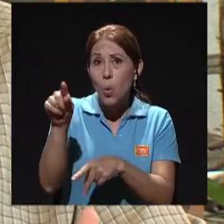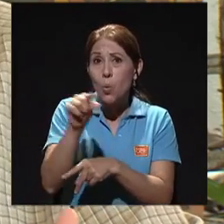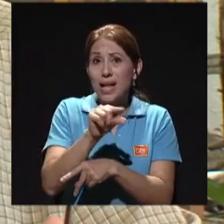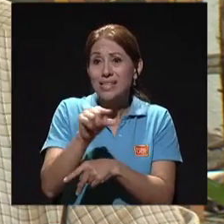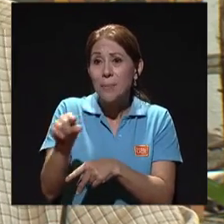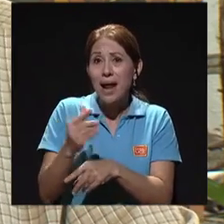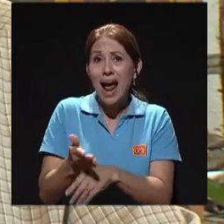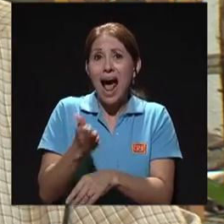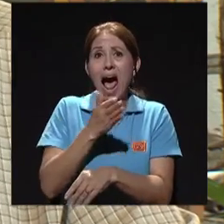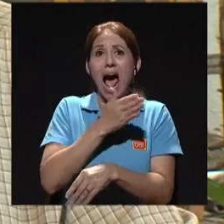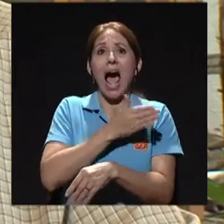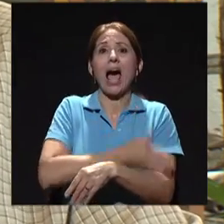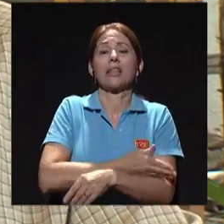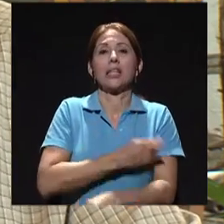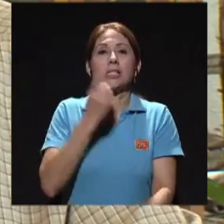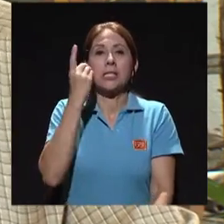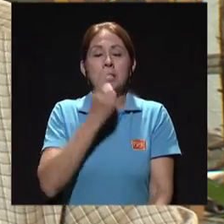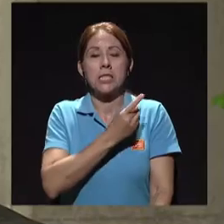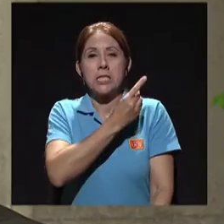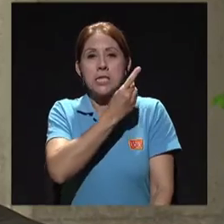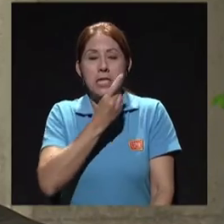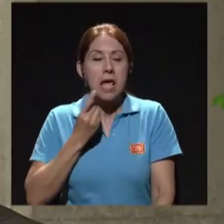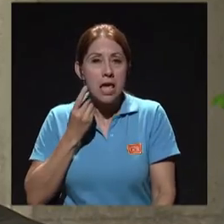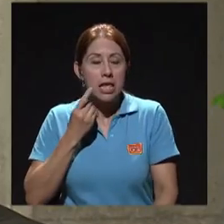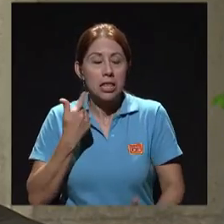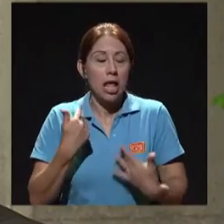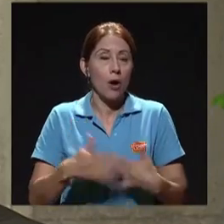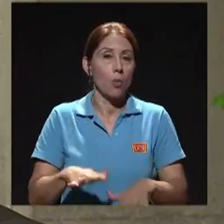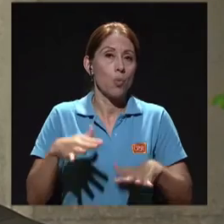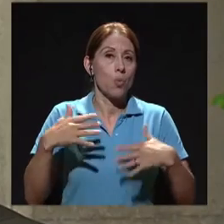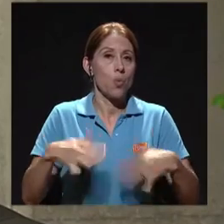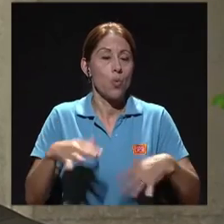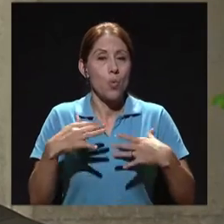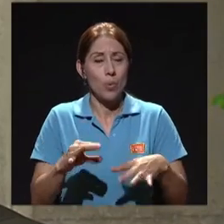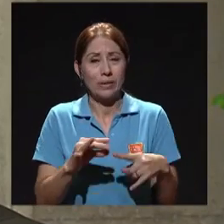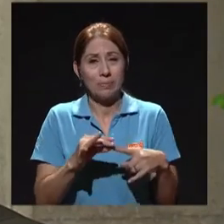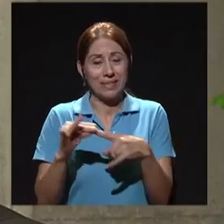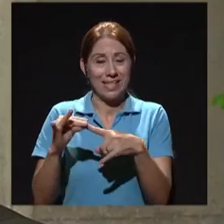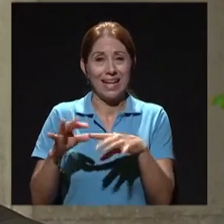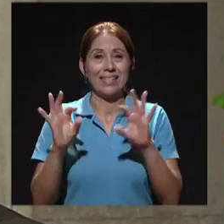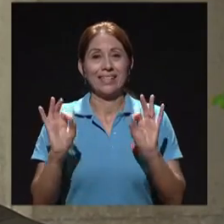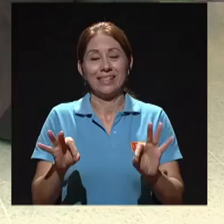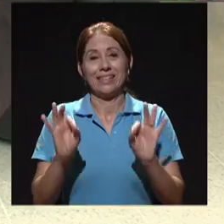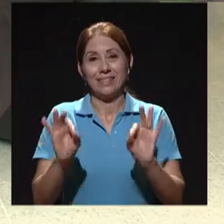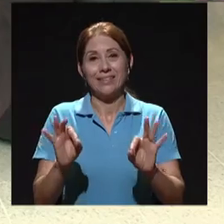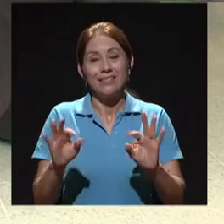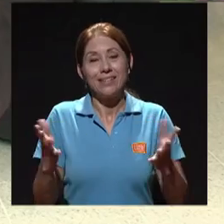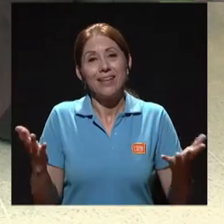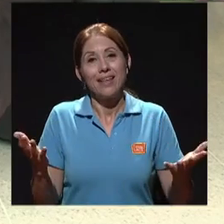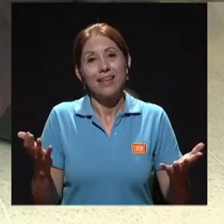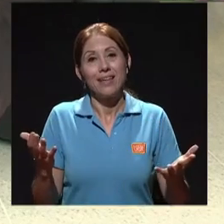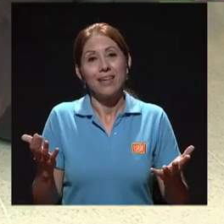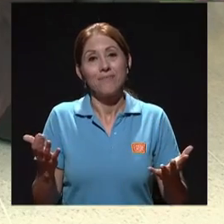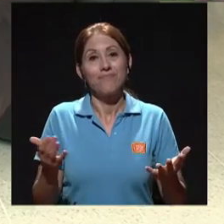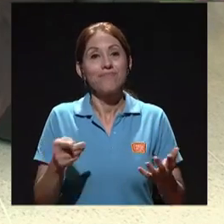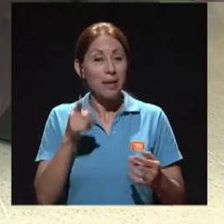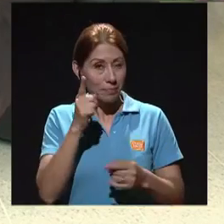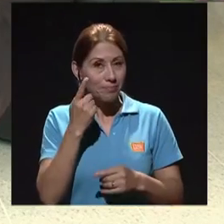antes, la persona, dieta absoluta, sí, NutraSuite por todo lado, ¿verdad? Reporta súper bien. Y